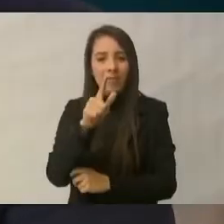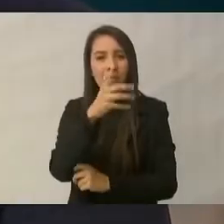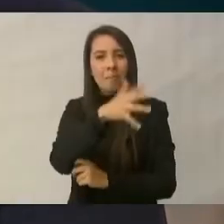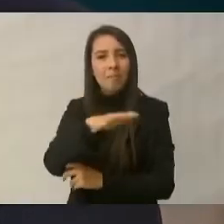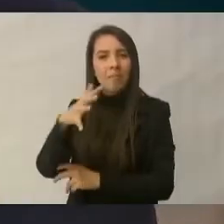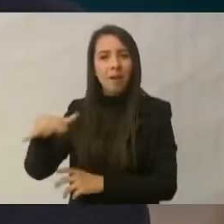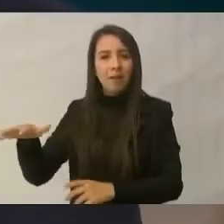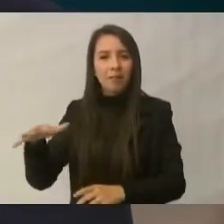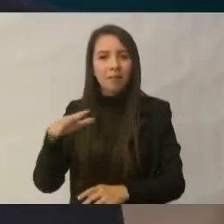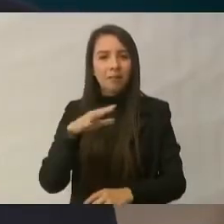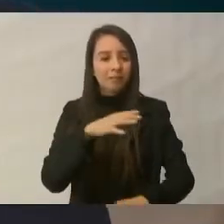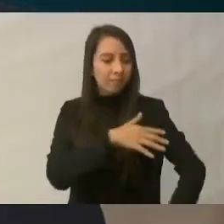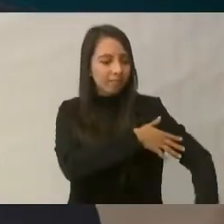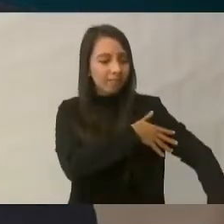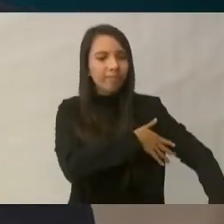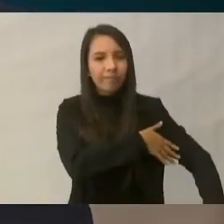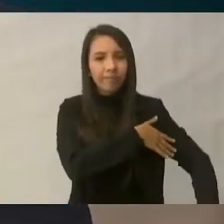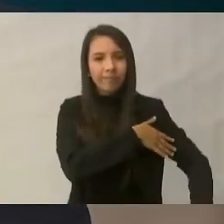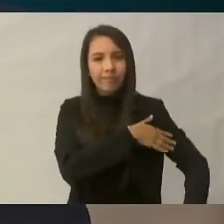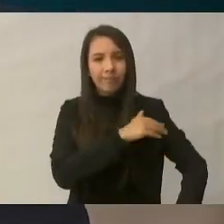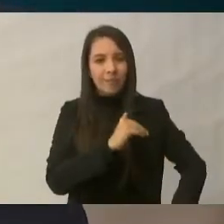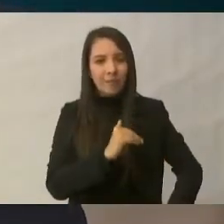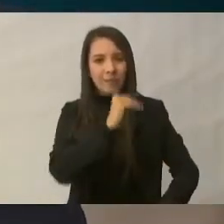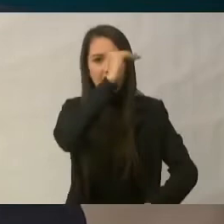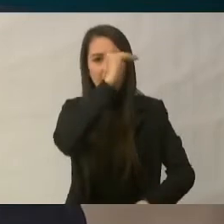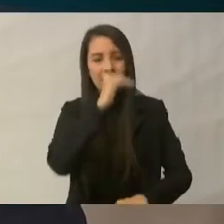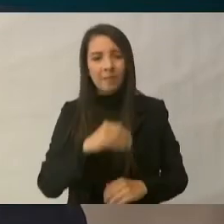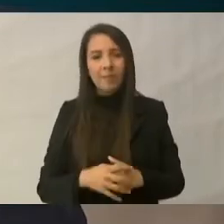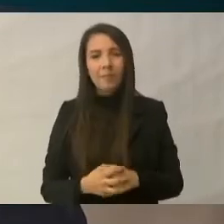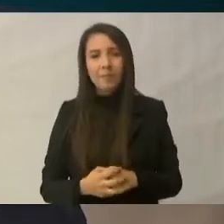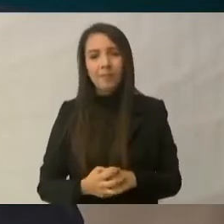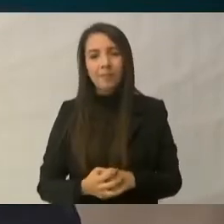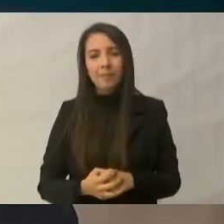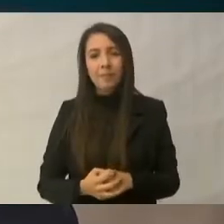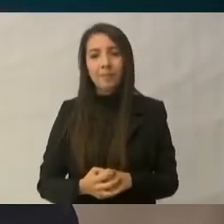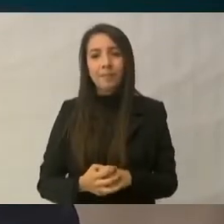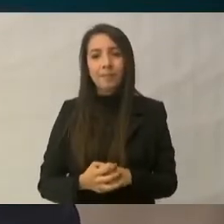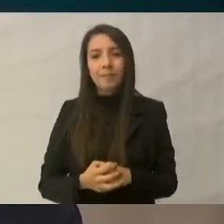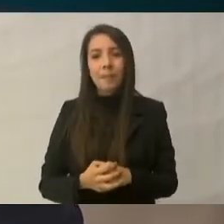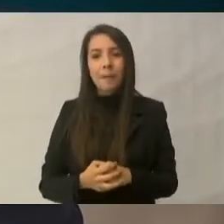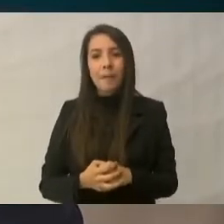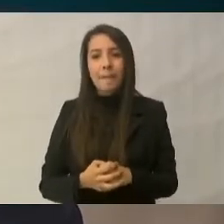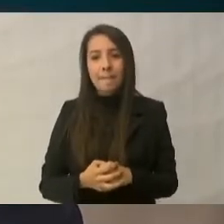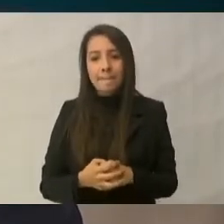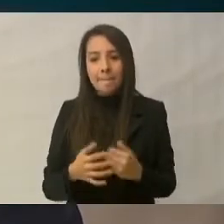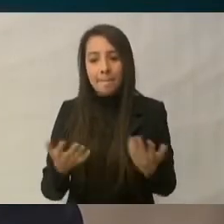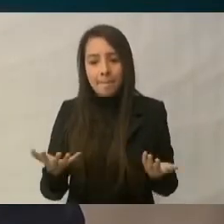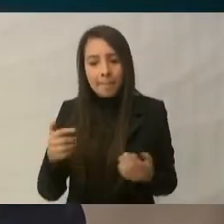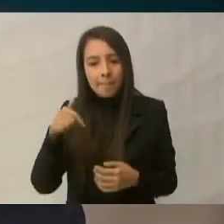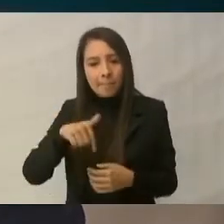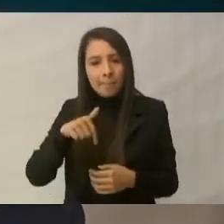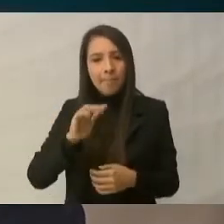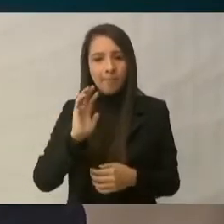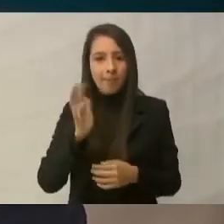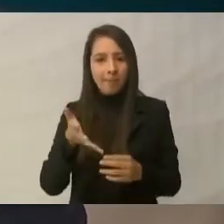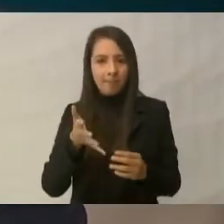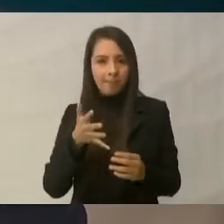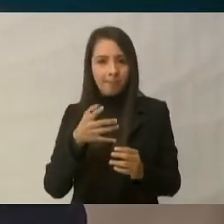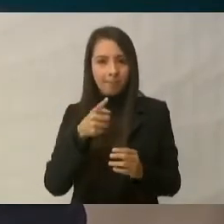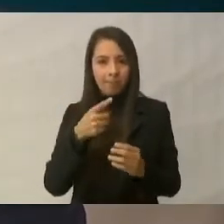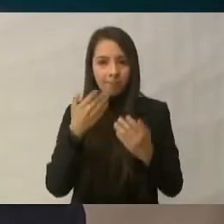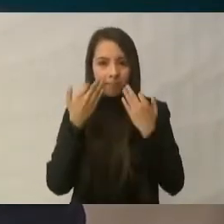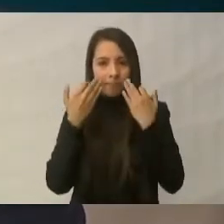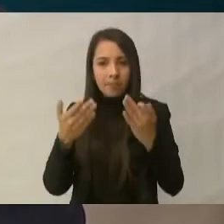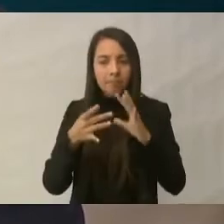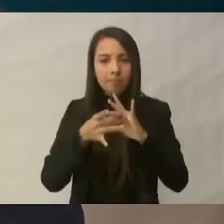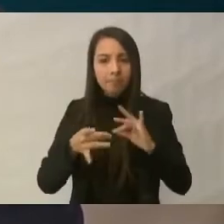de California. Por lo que aquí se expresó, tenemos